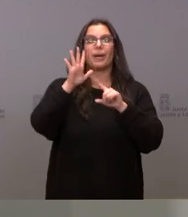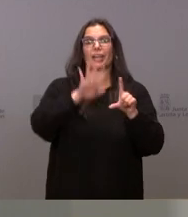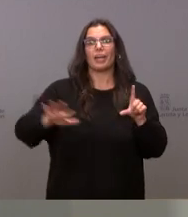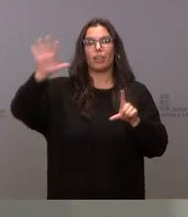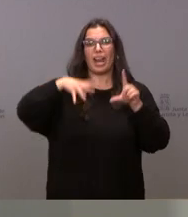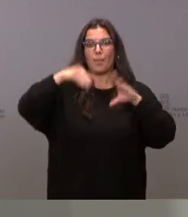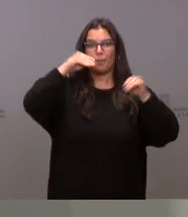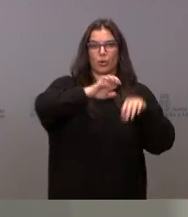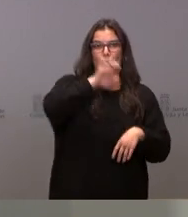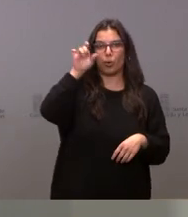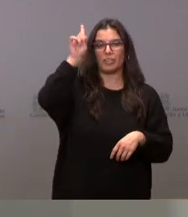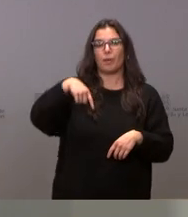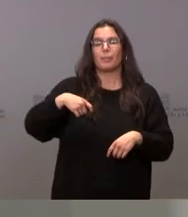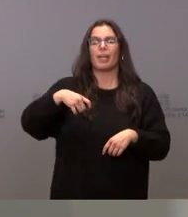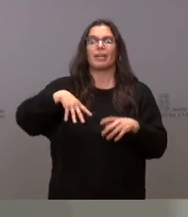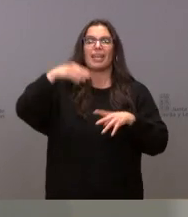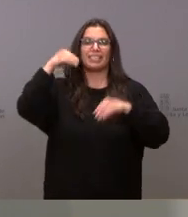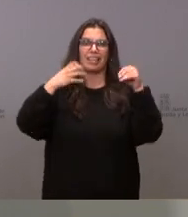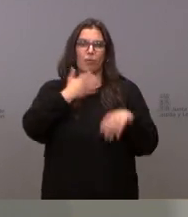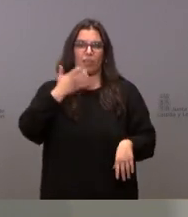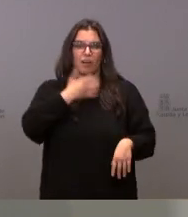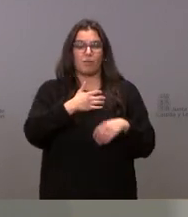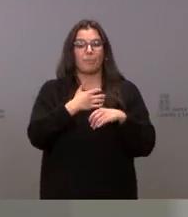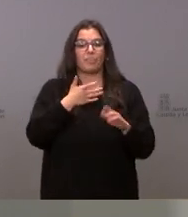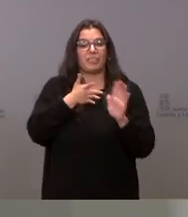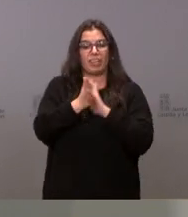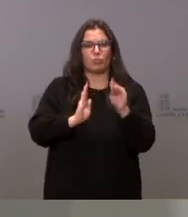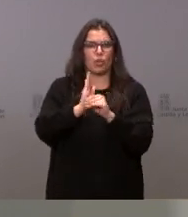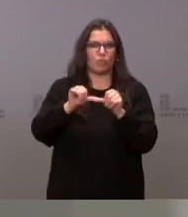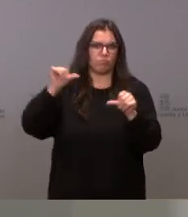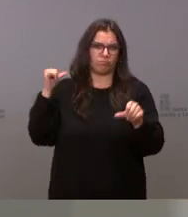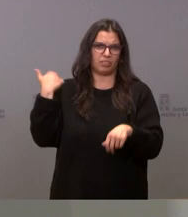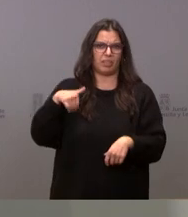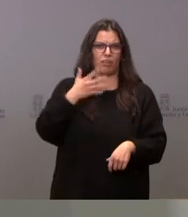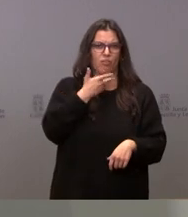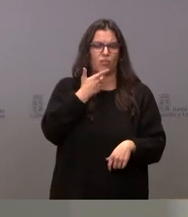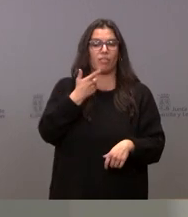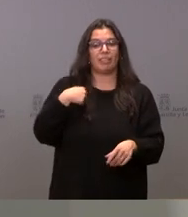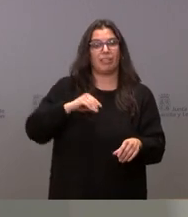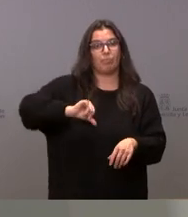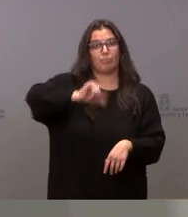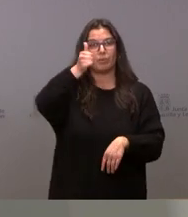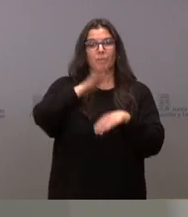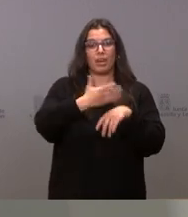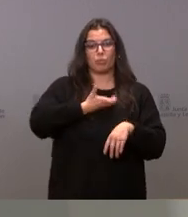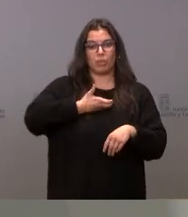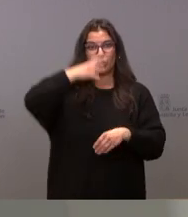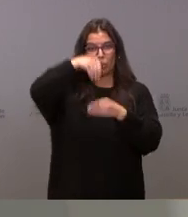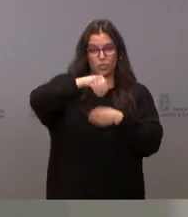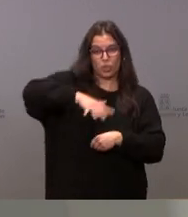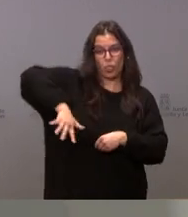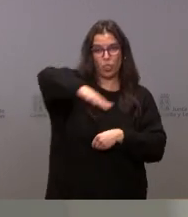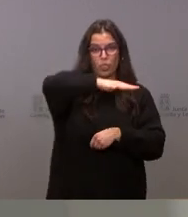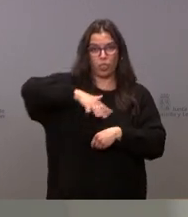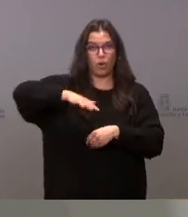Sierra de Guadarrama. Se trata de unas subvenciones ya conocidas que se dan para los ayuntamientos que integran las áreas de